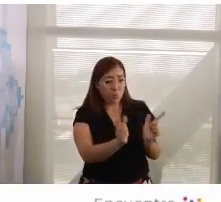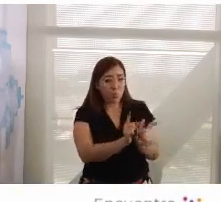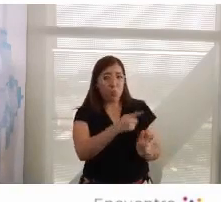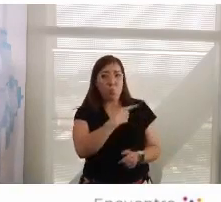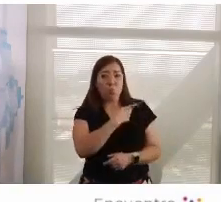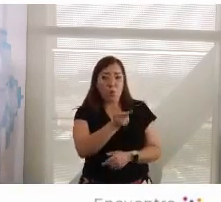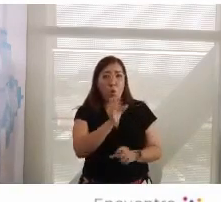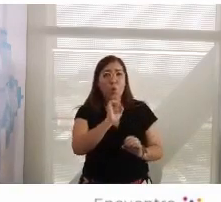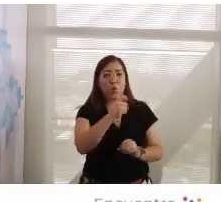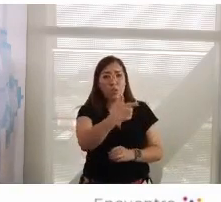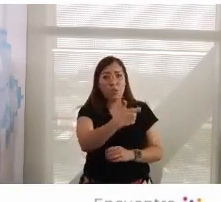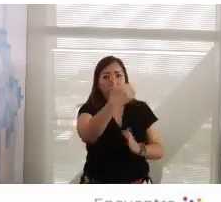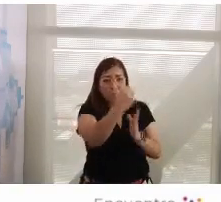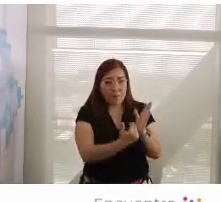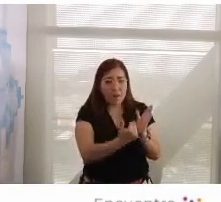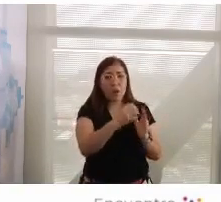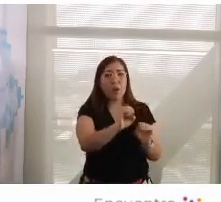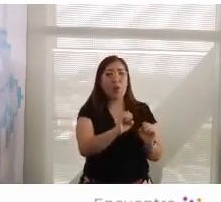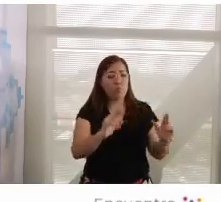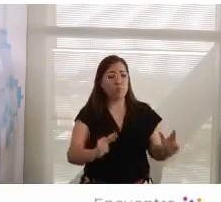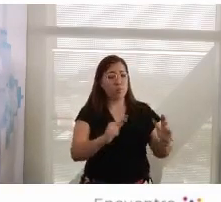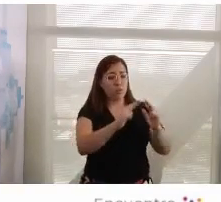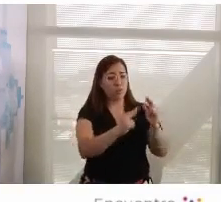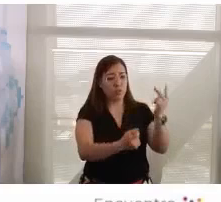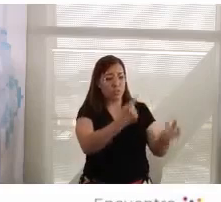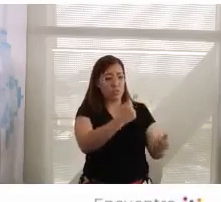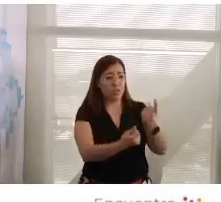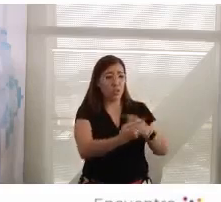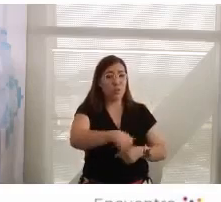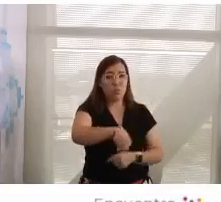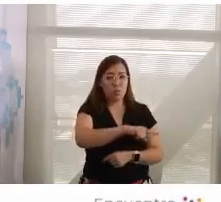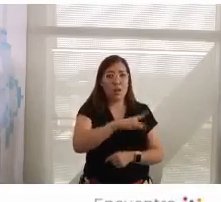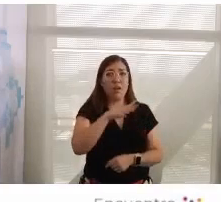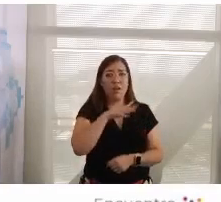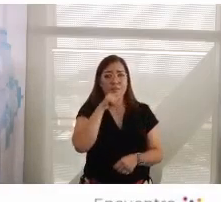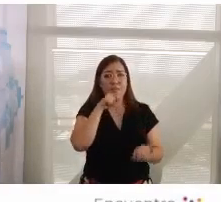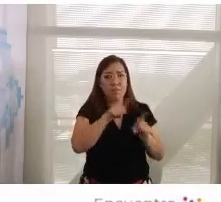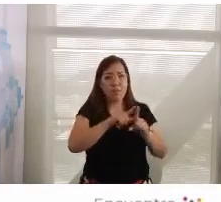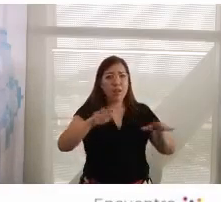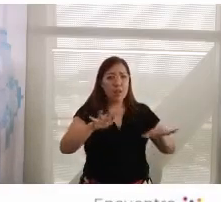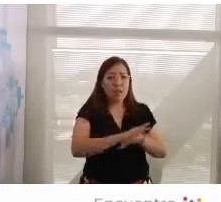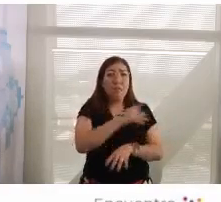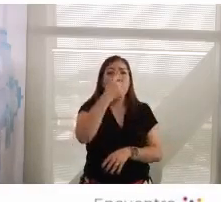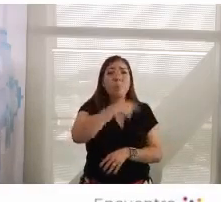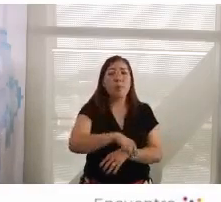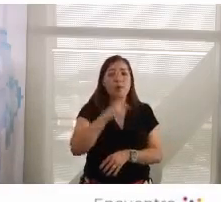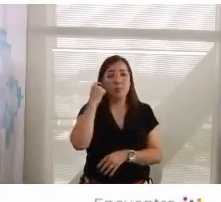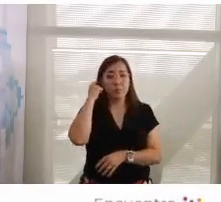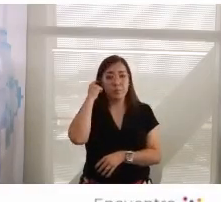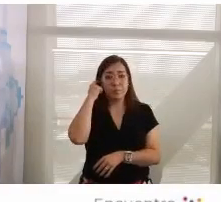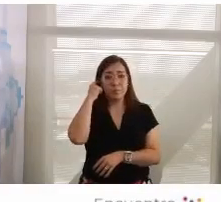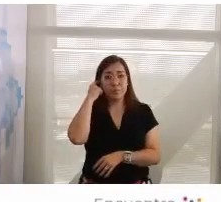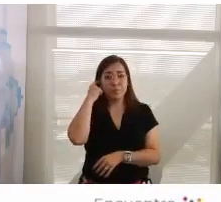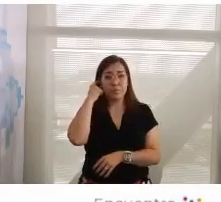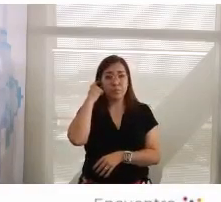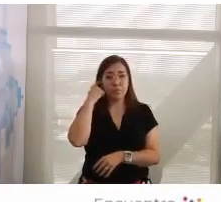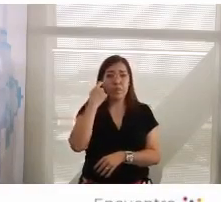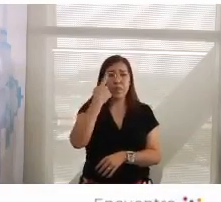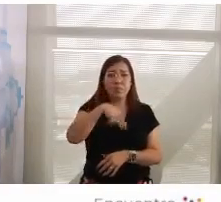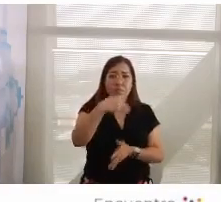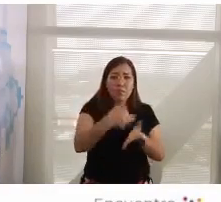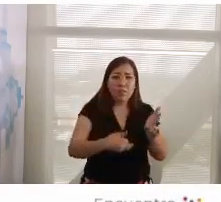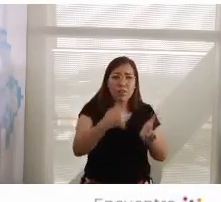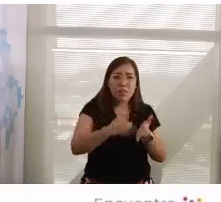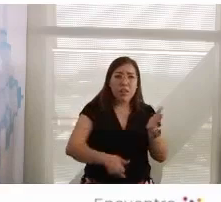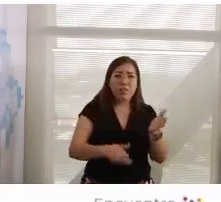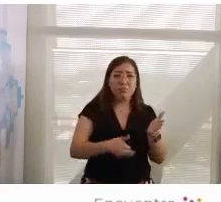médias creentes religiosas, para que se restaure una etapa idealizada del pasado.